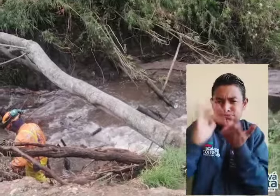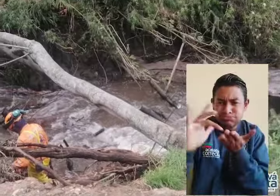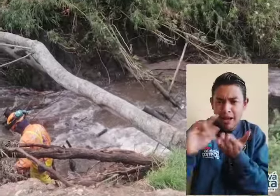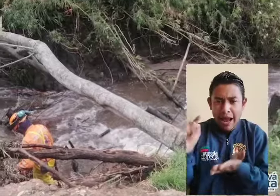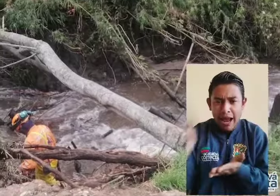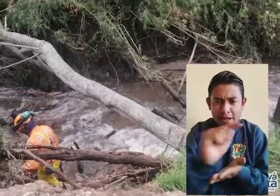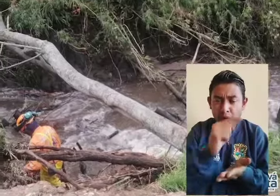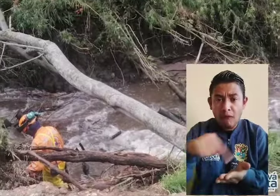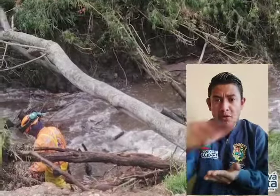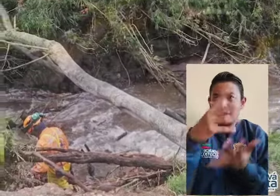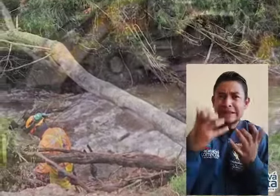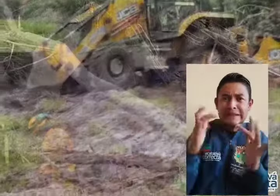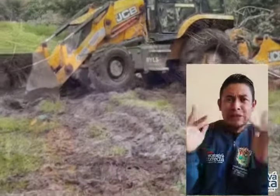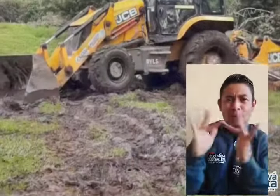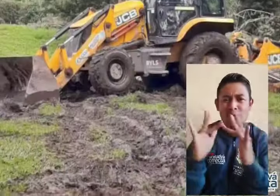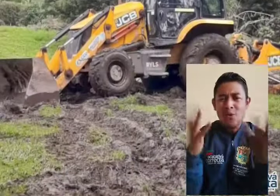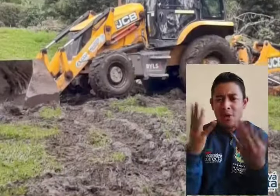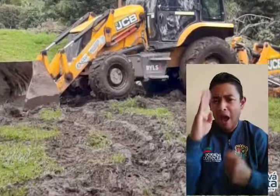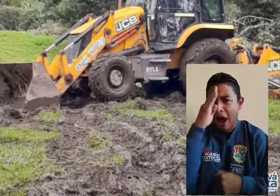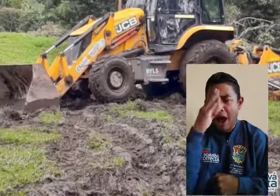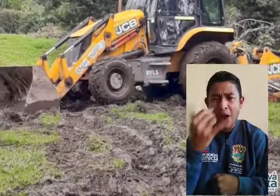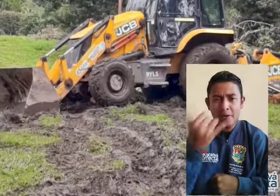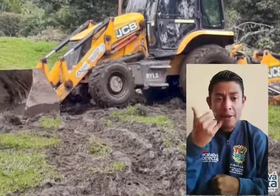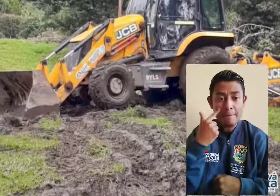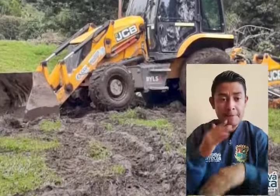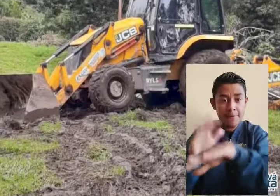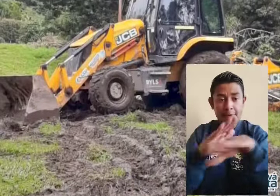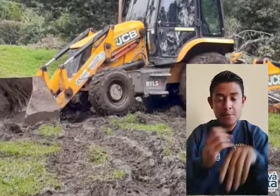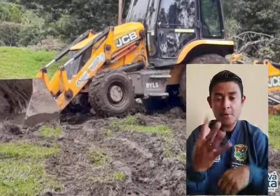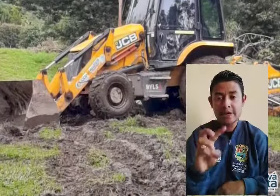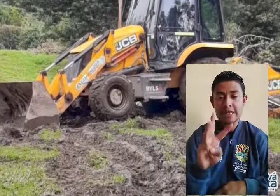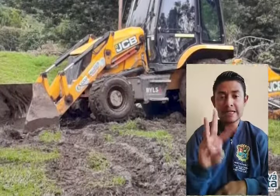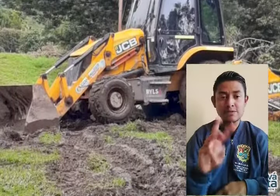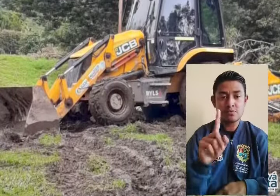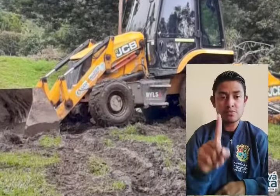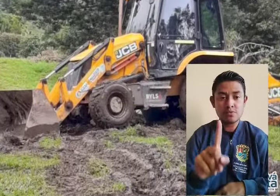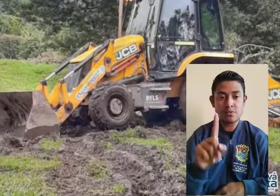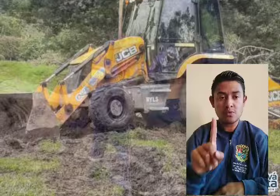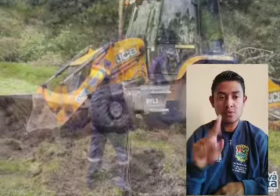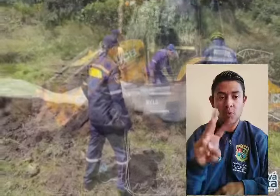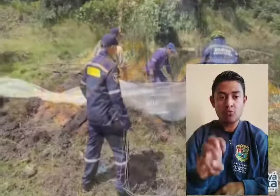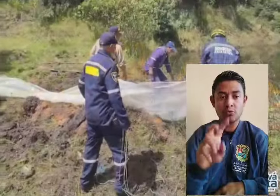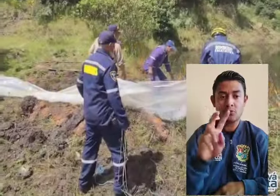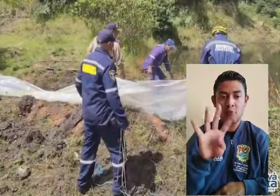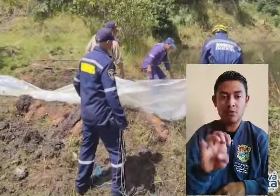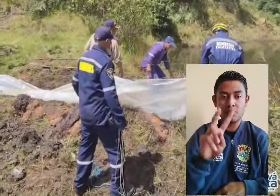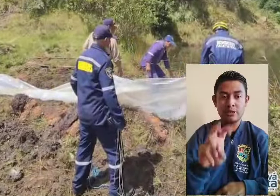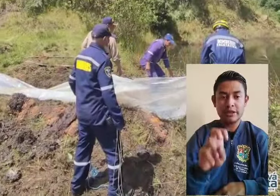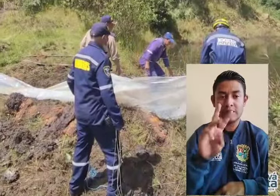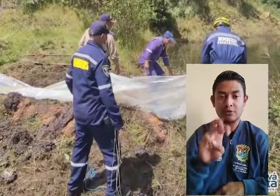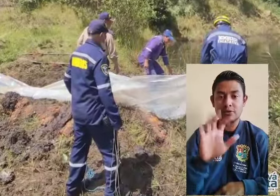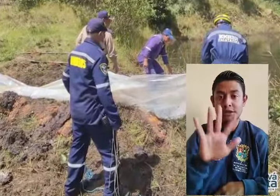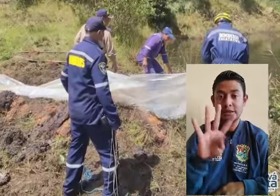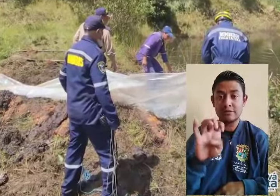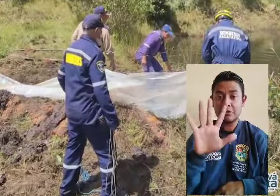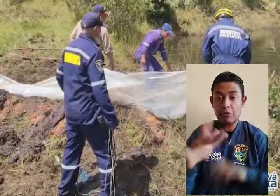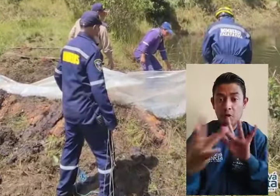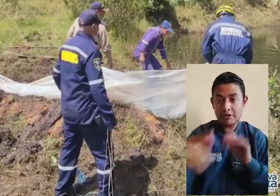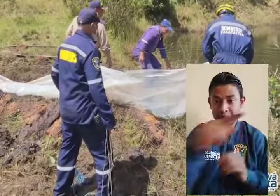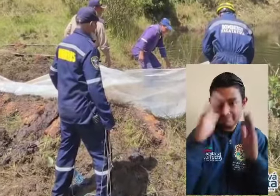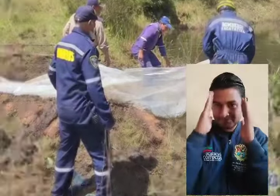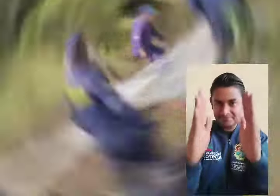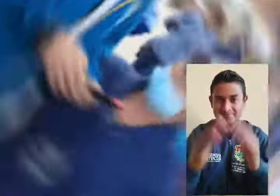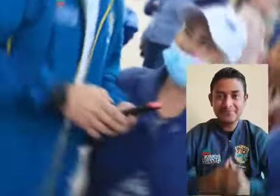las líneas de emergencia habilitadas para el reporte de cualquier situación, 842-2471 o al celular 311-892